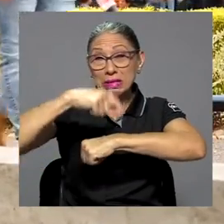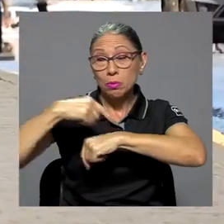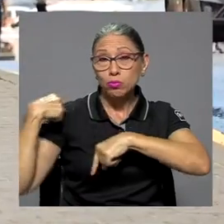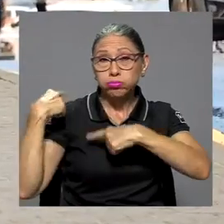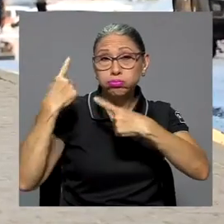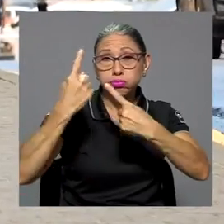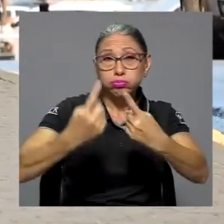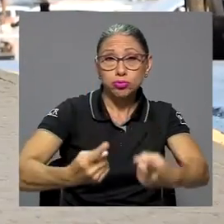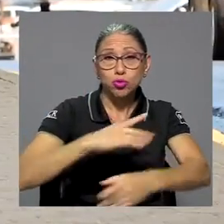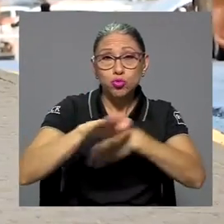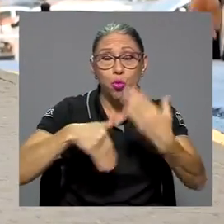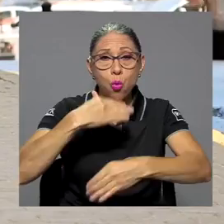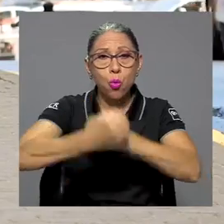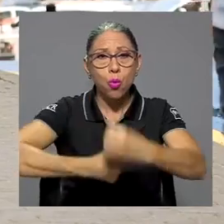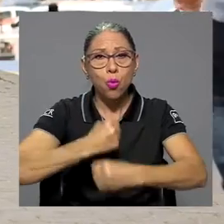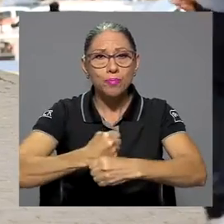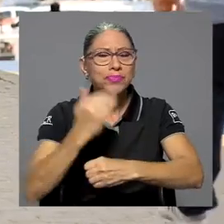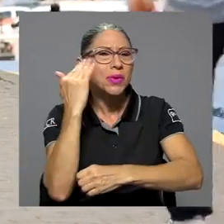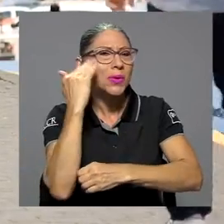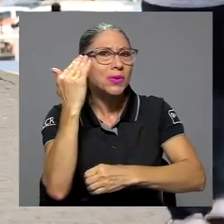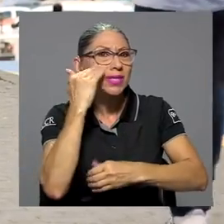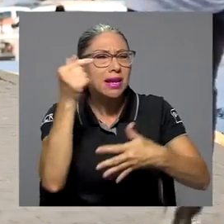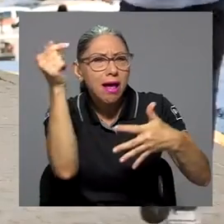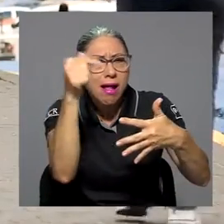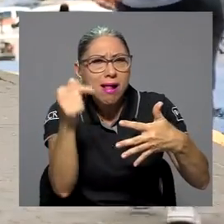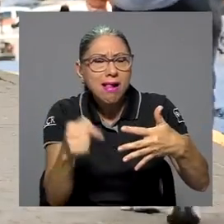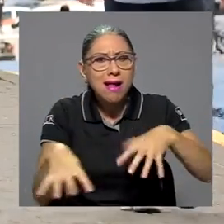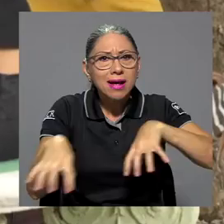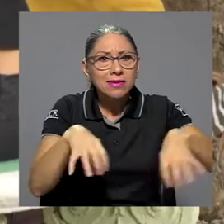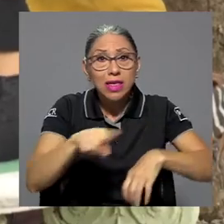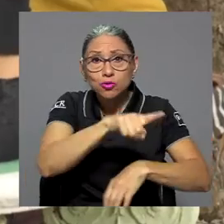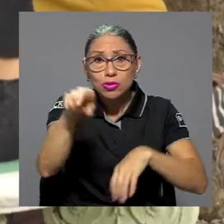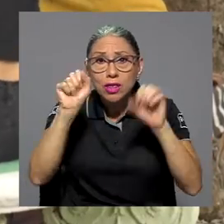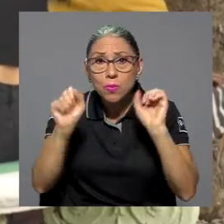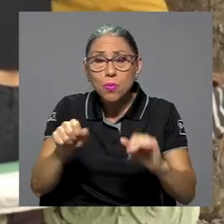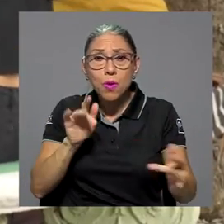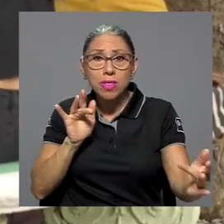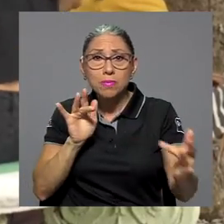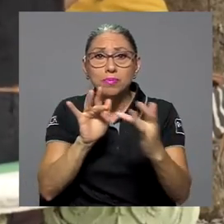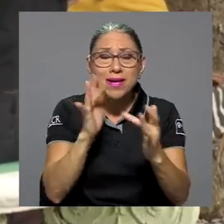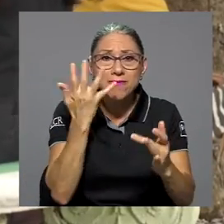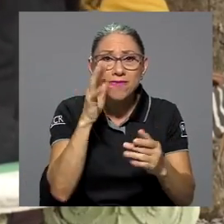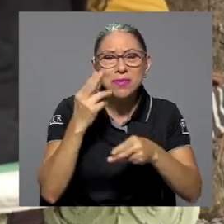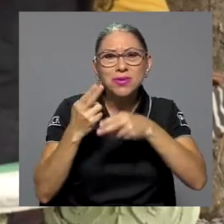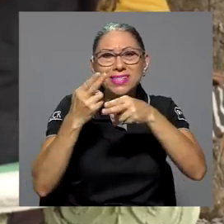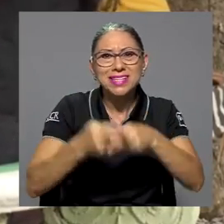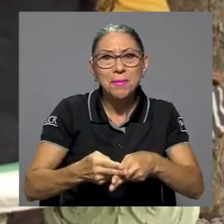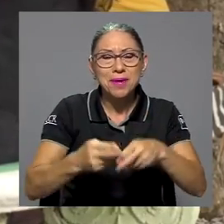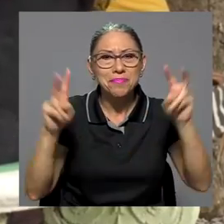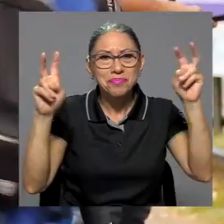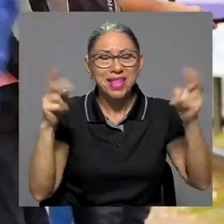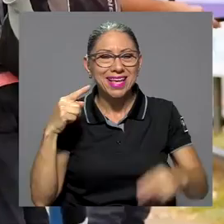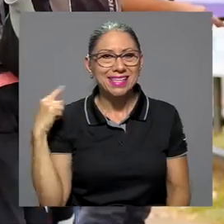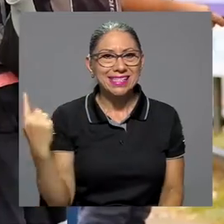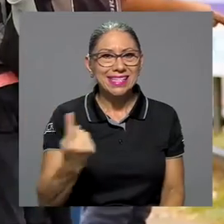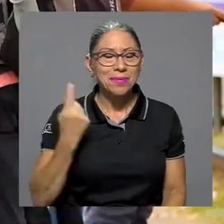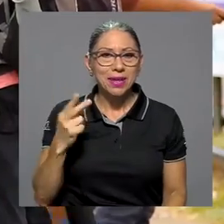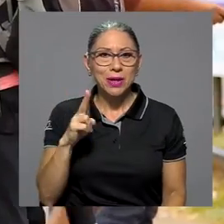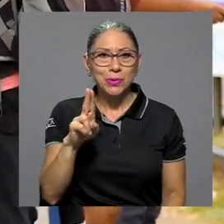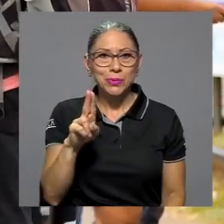el año, para conocer los detalles de las actividades puede ingresar al grupo de Facebook llamado Siempre UCR.